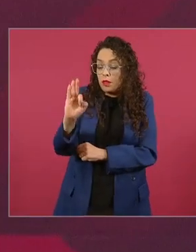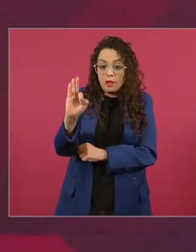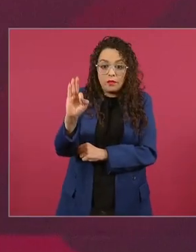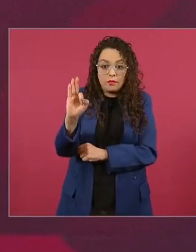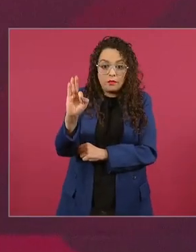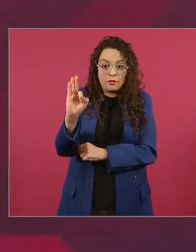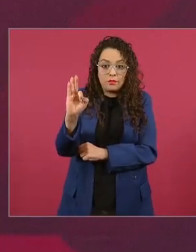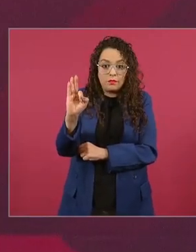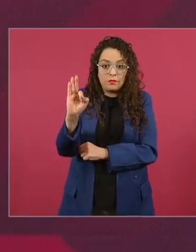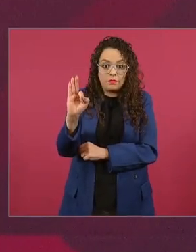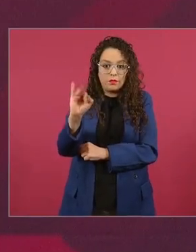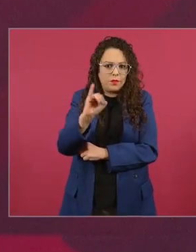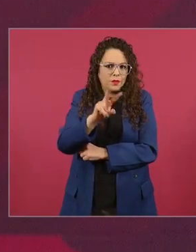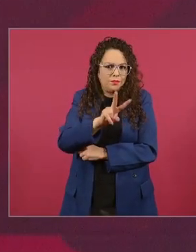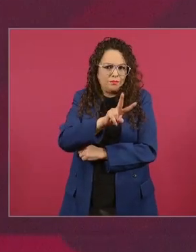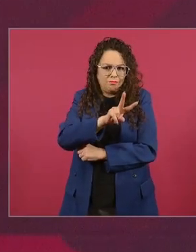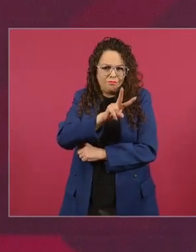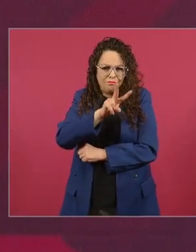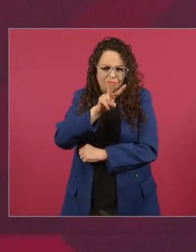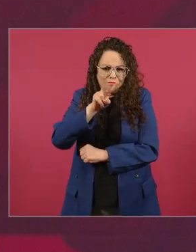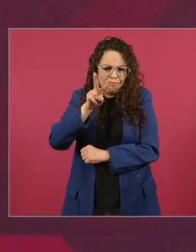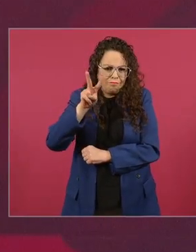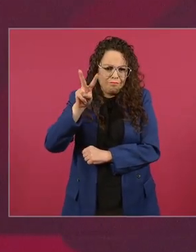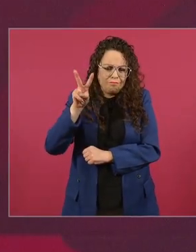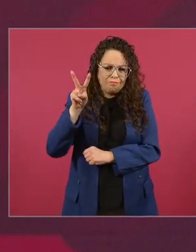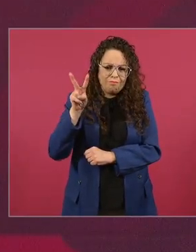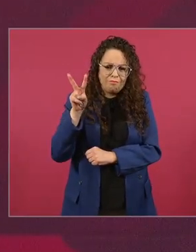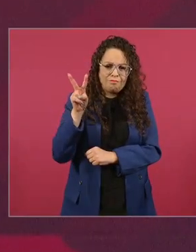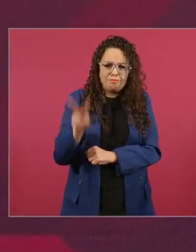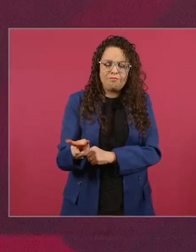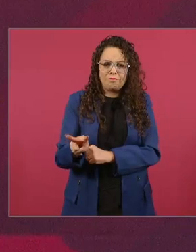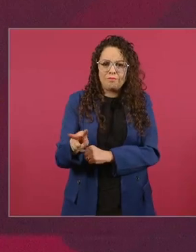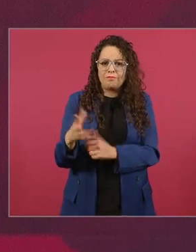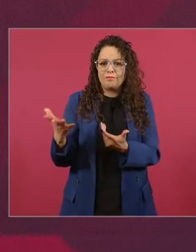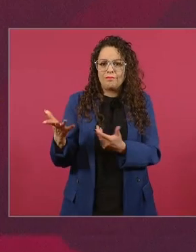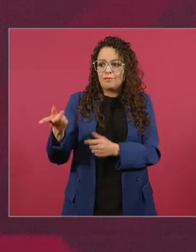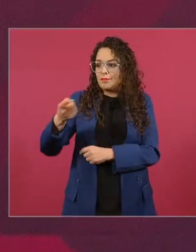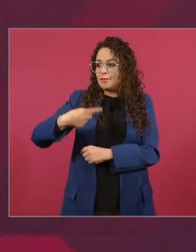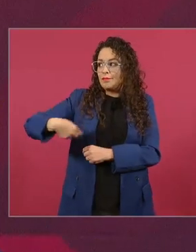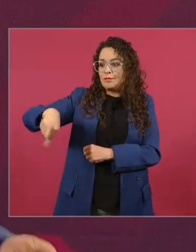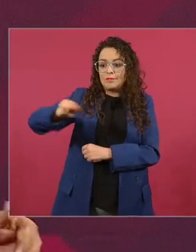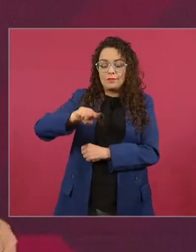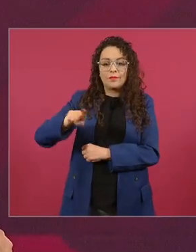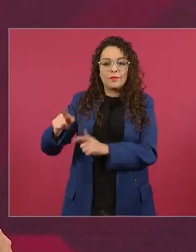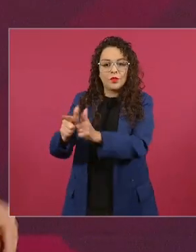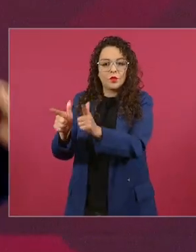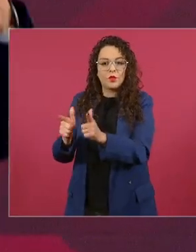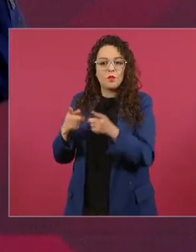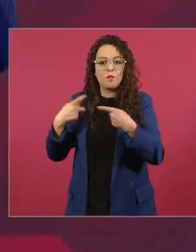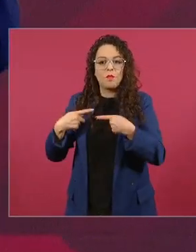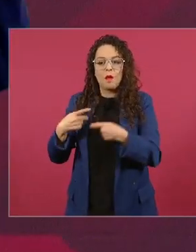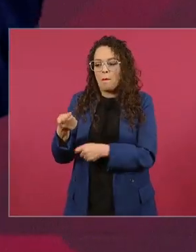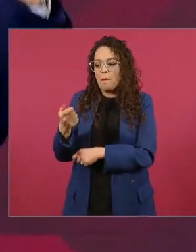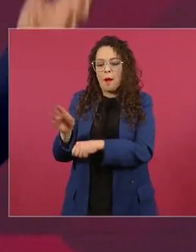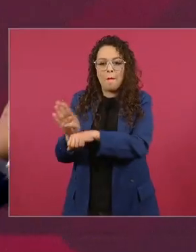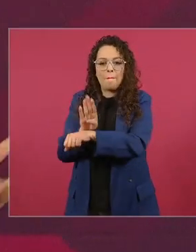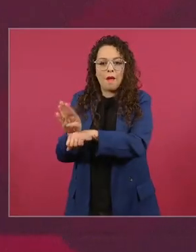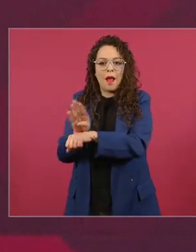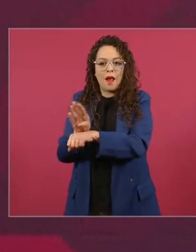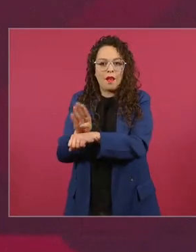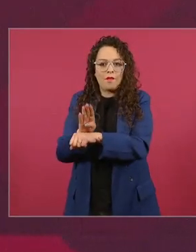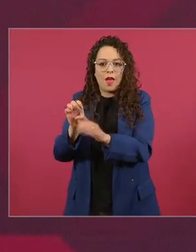tomado por la oligarquía de México se quiere convertir